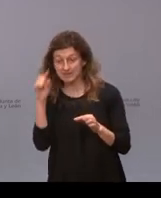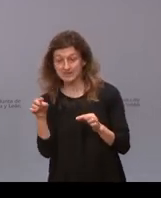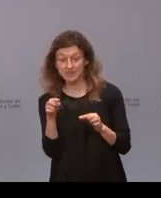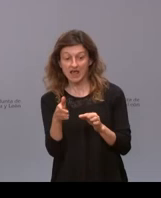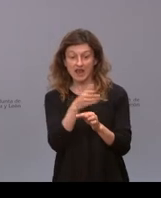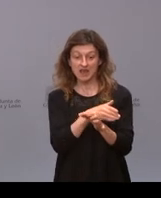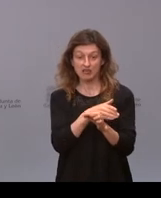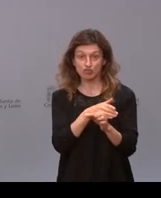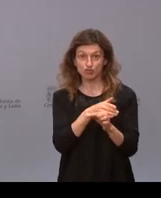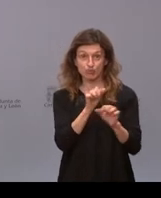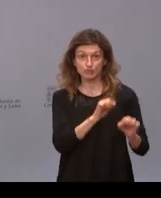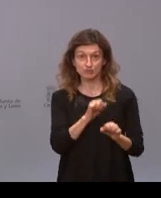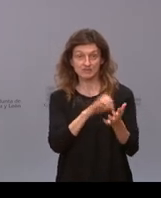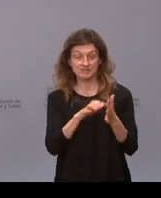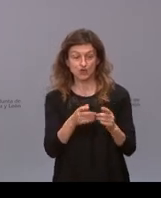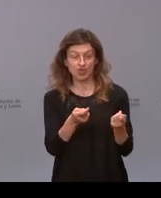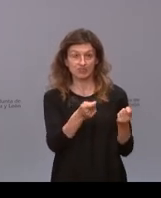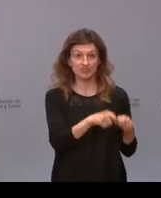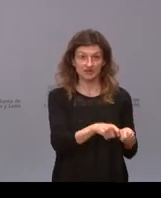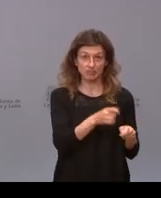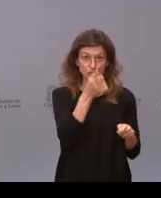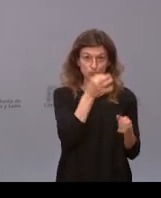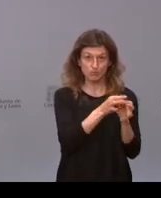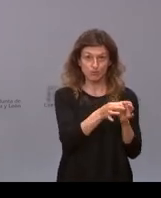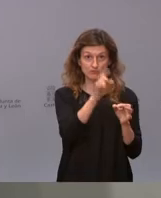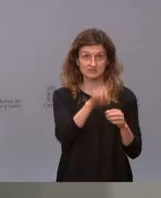proteger a los ciudadanos de castilla y león gracias